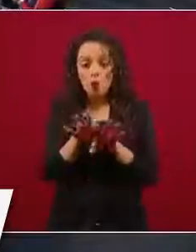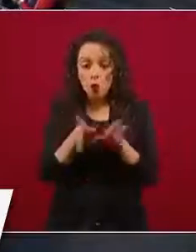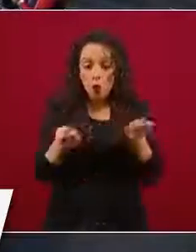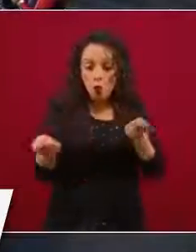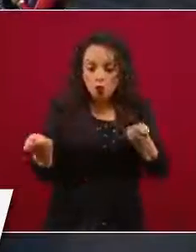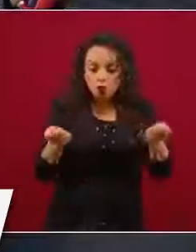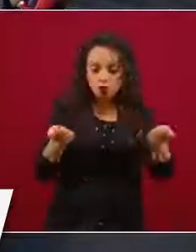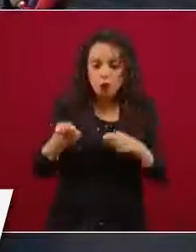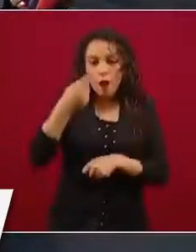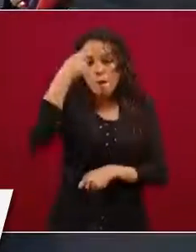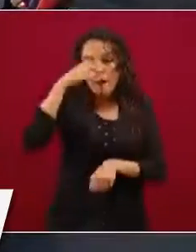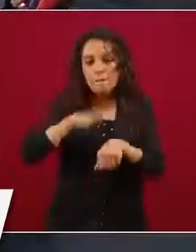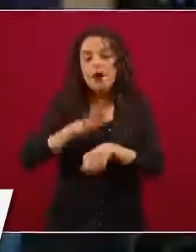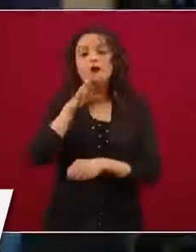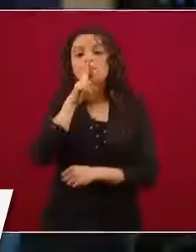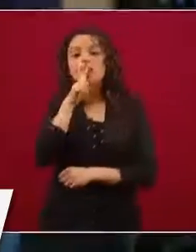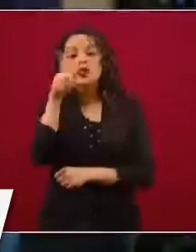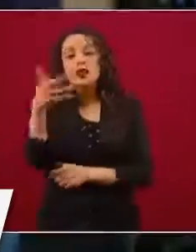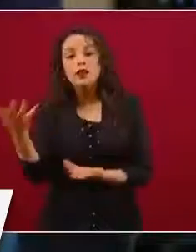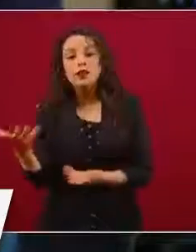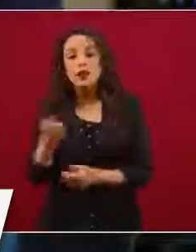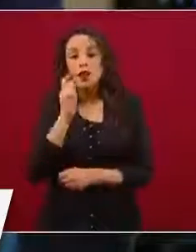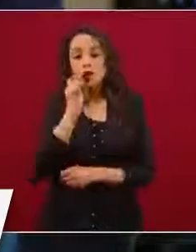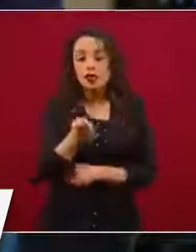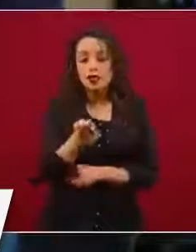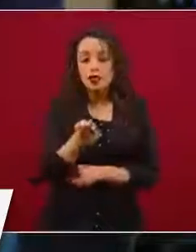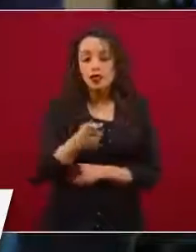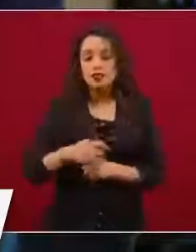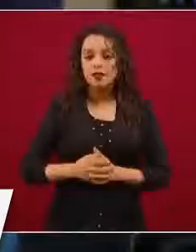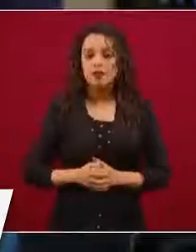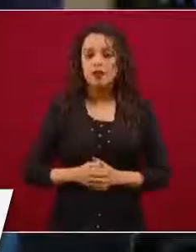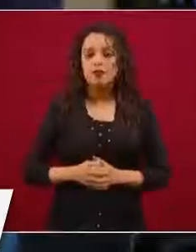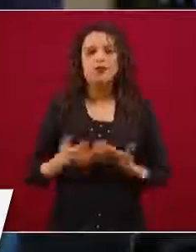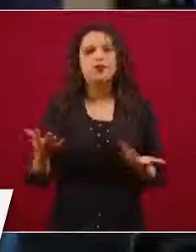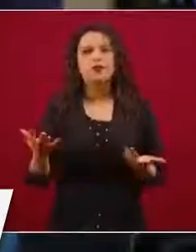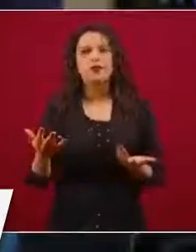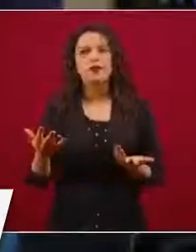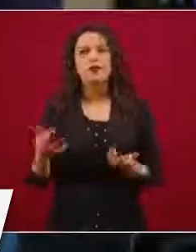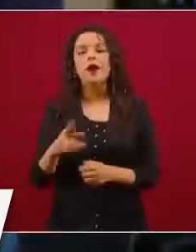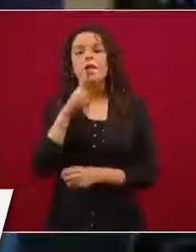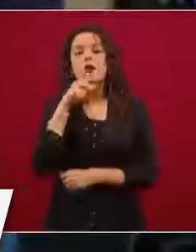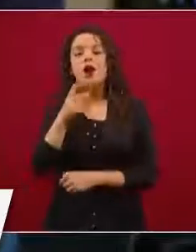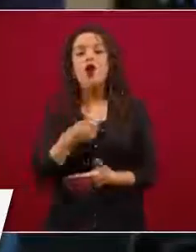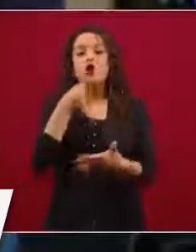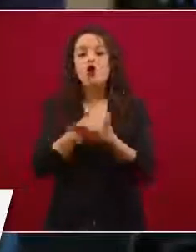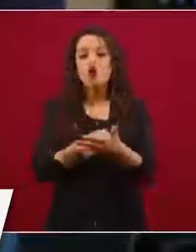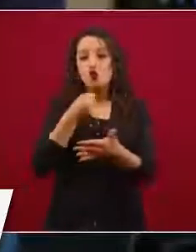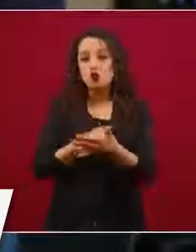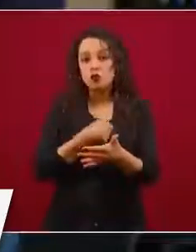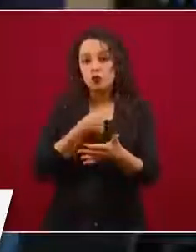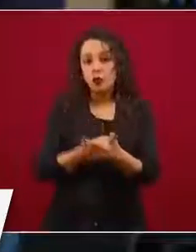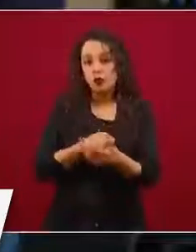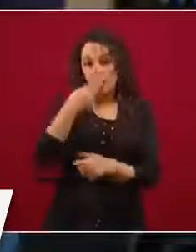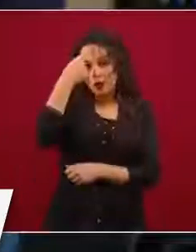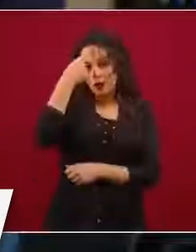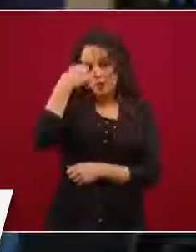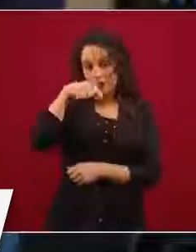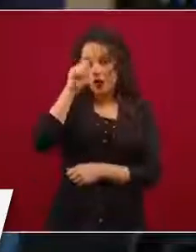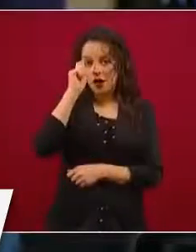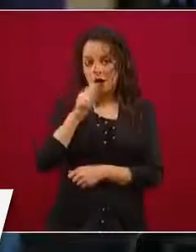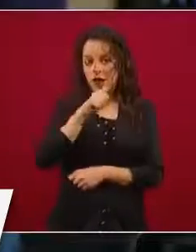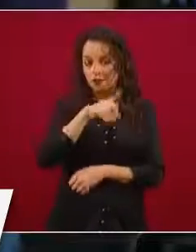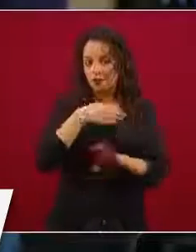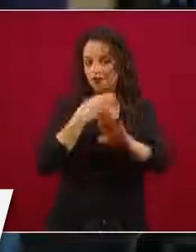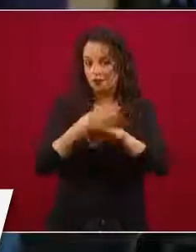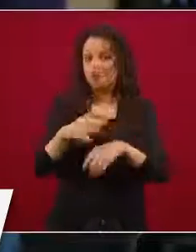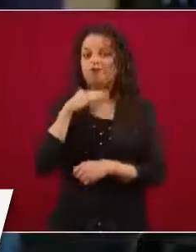una mejor lucha ante corrupción. Y yo creo que esas